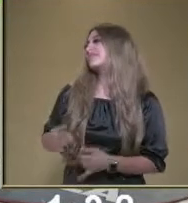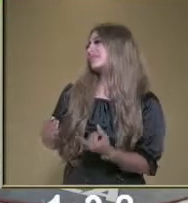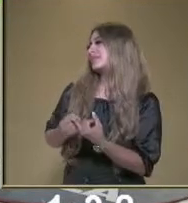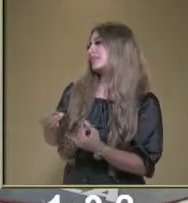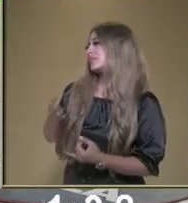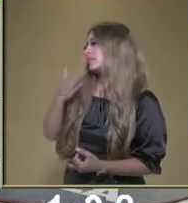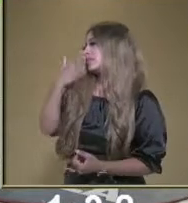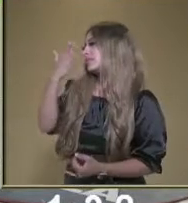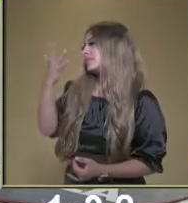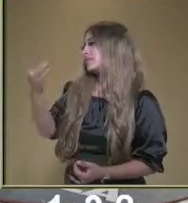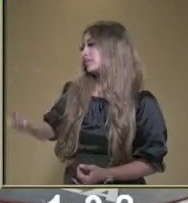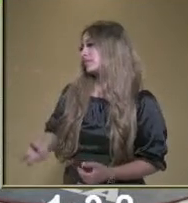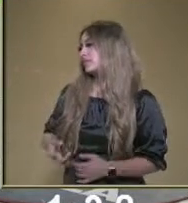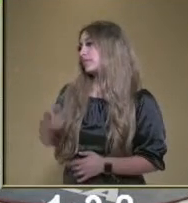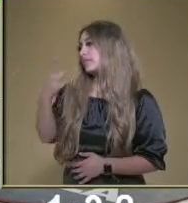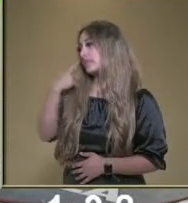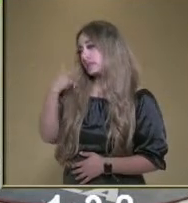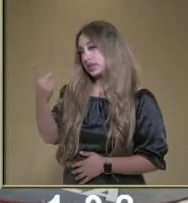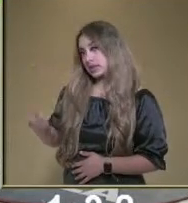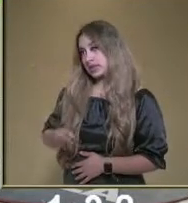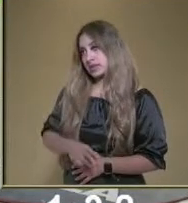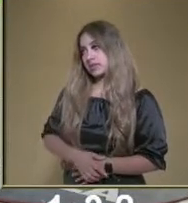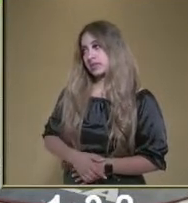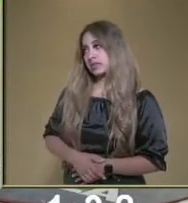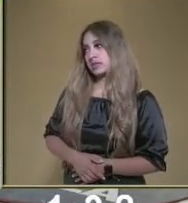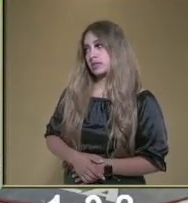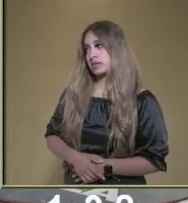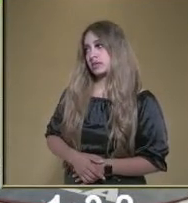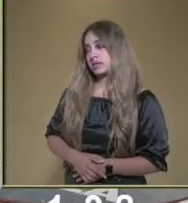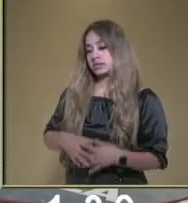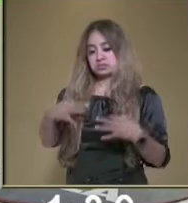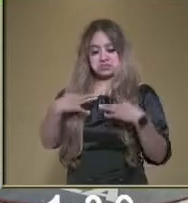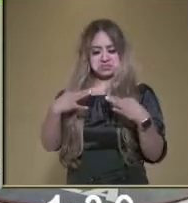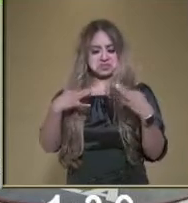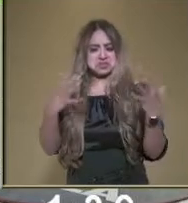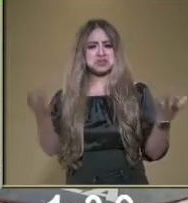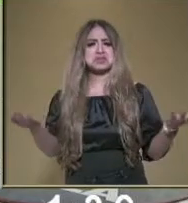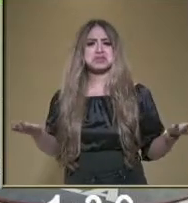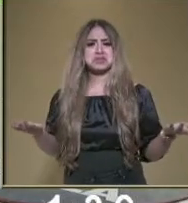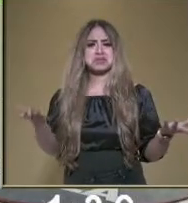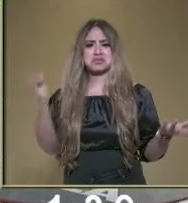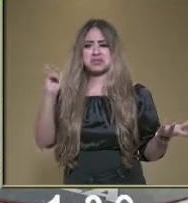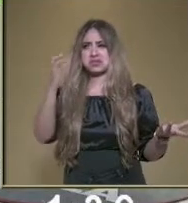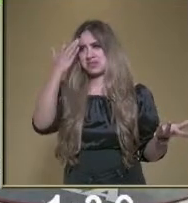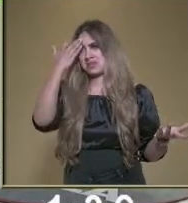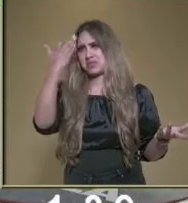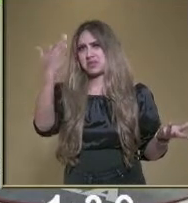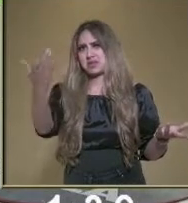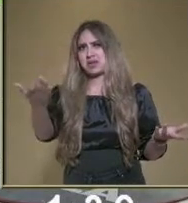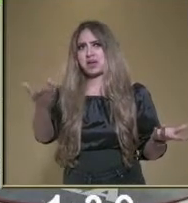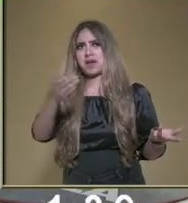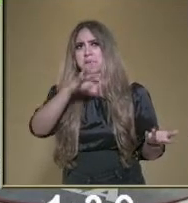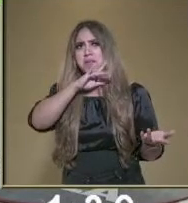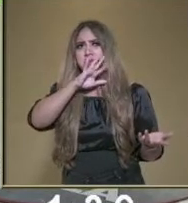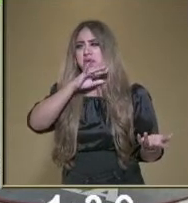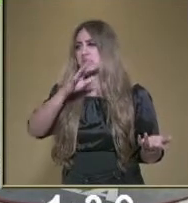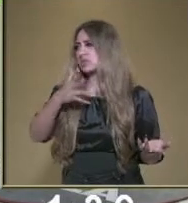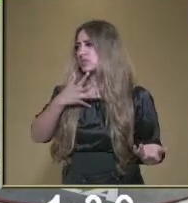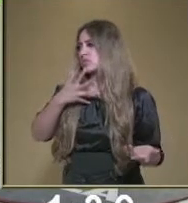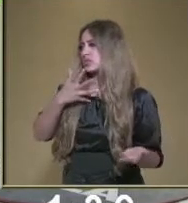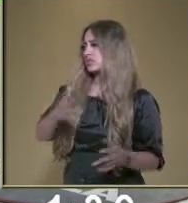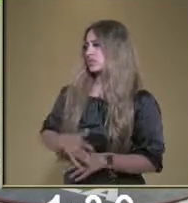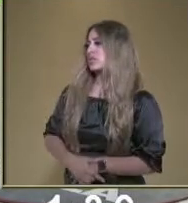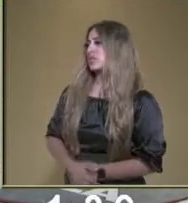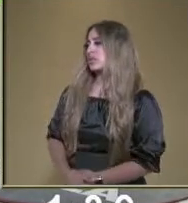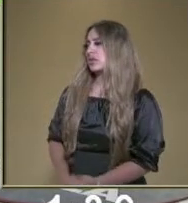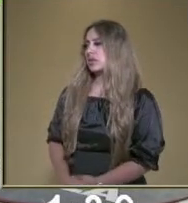es, príncipe. Aparte, mire, ¿cómo está vestido esa ropa de cuándo es que ya tiene basura encima? Ay, pues